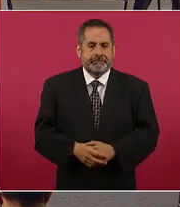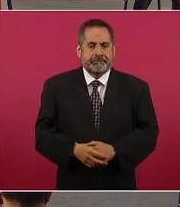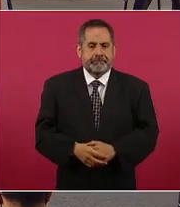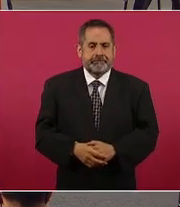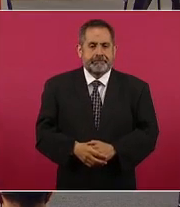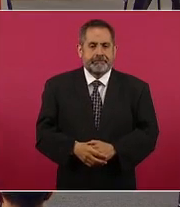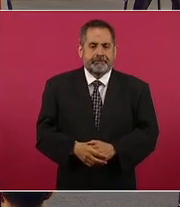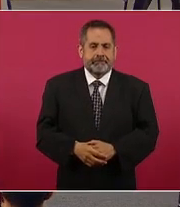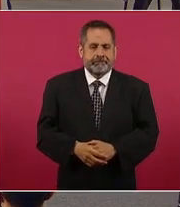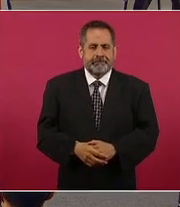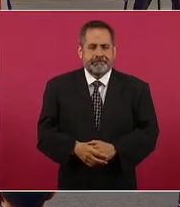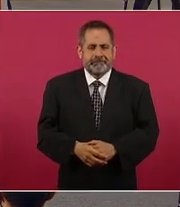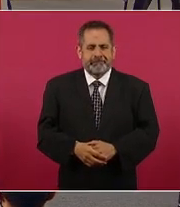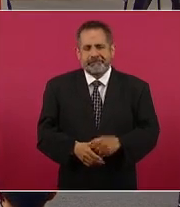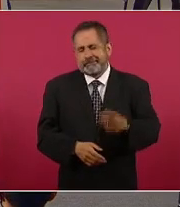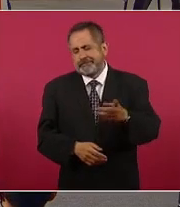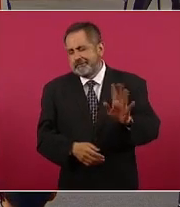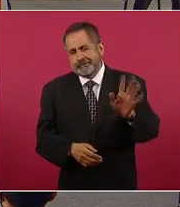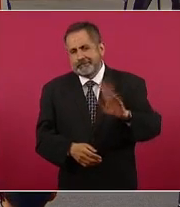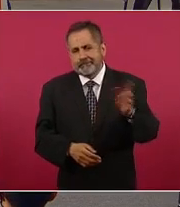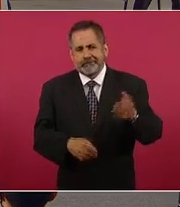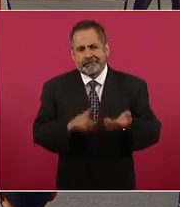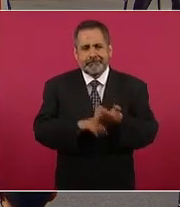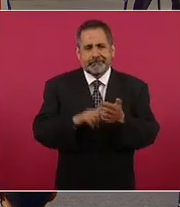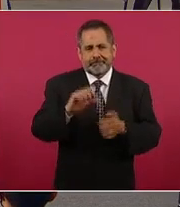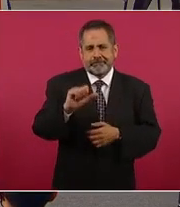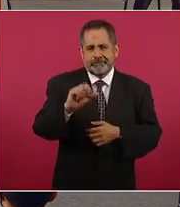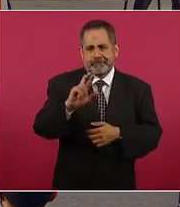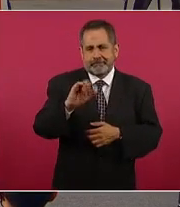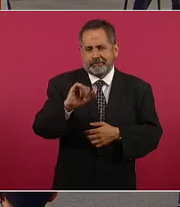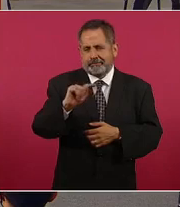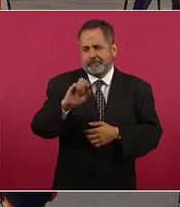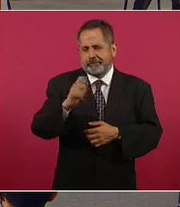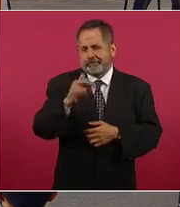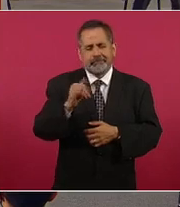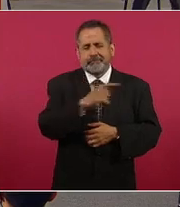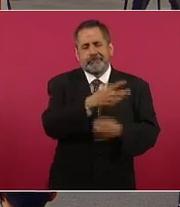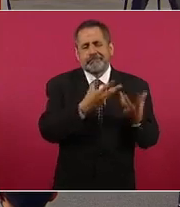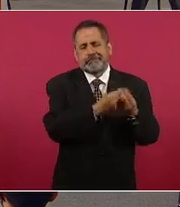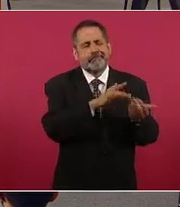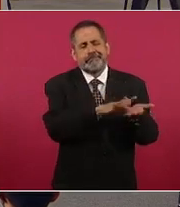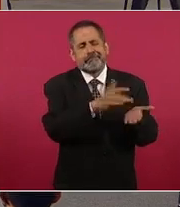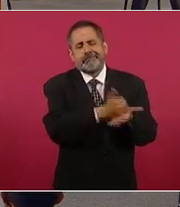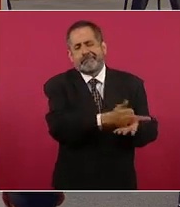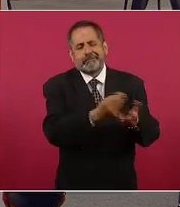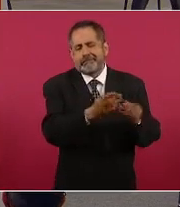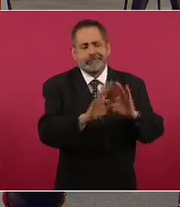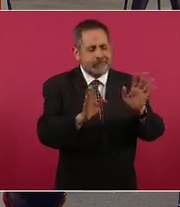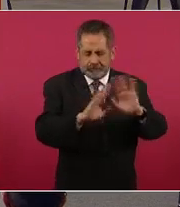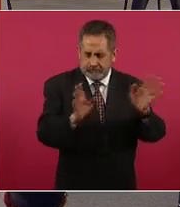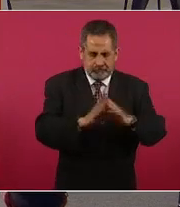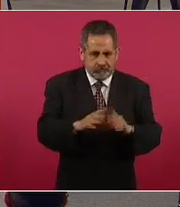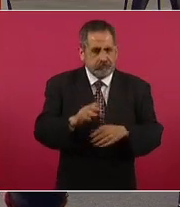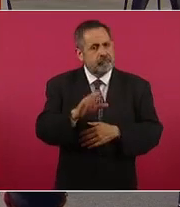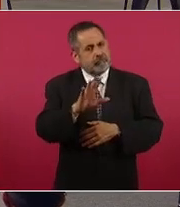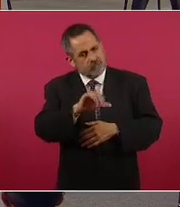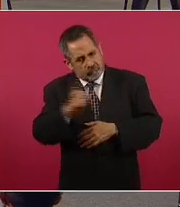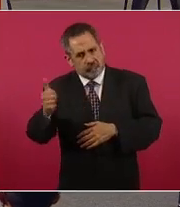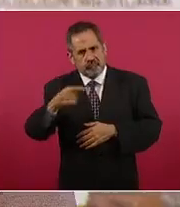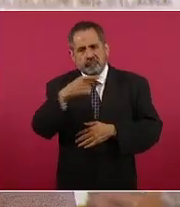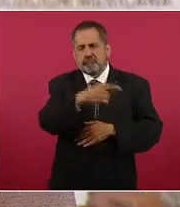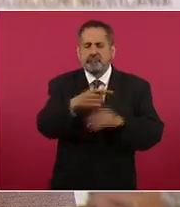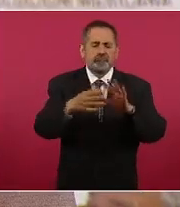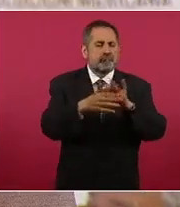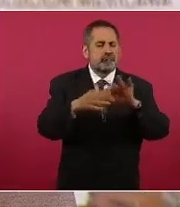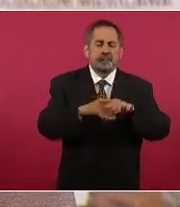sí pero no este es alistegui que les ayuda mucho no no no no hay una donde dice